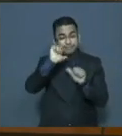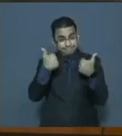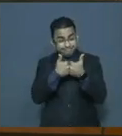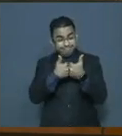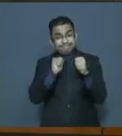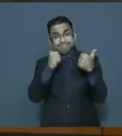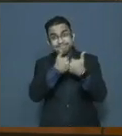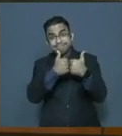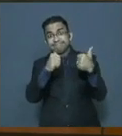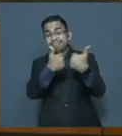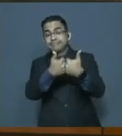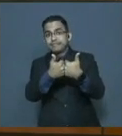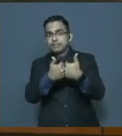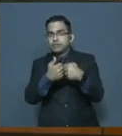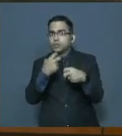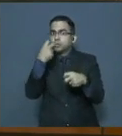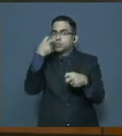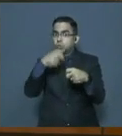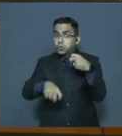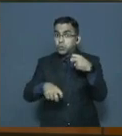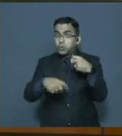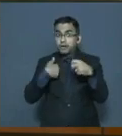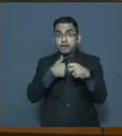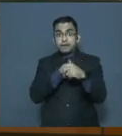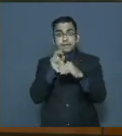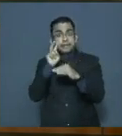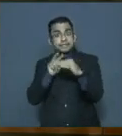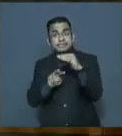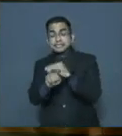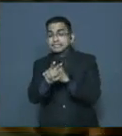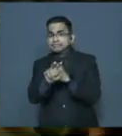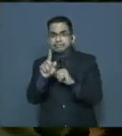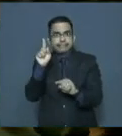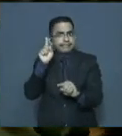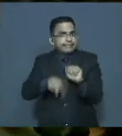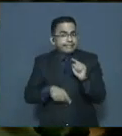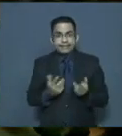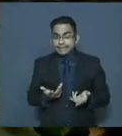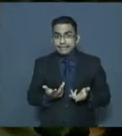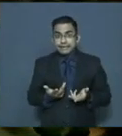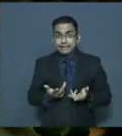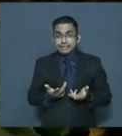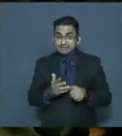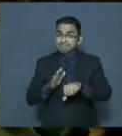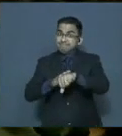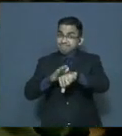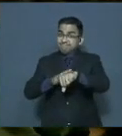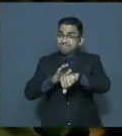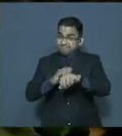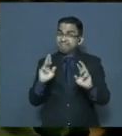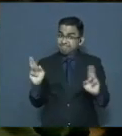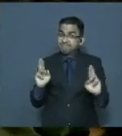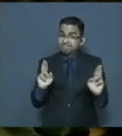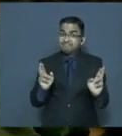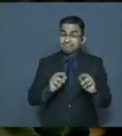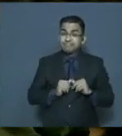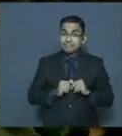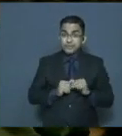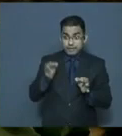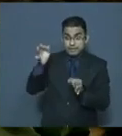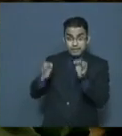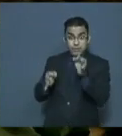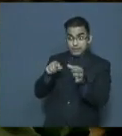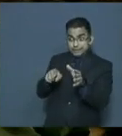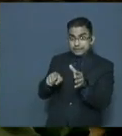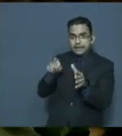difícilmente podríamos haber anticipado tan solo un año atrás. La justicia debe garantizar la